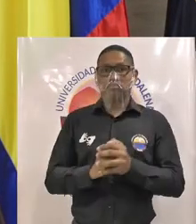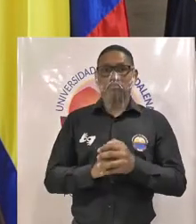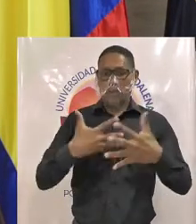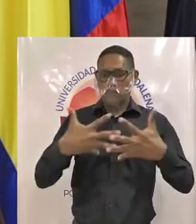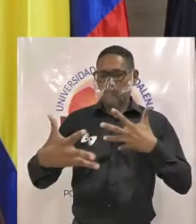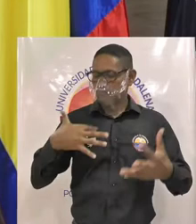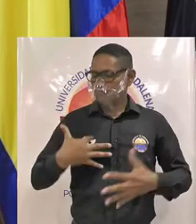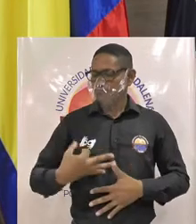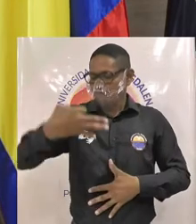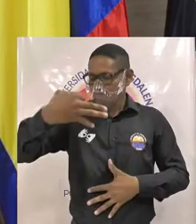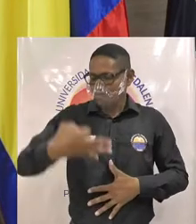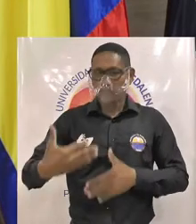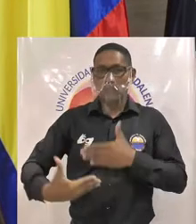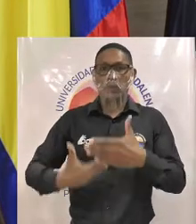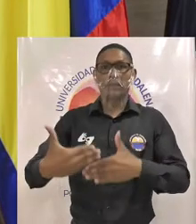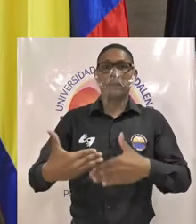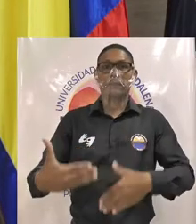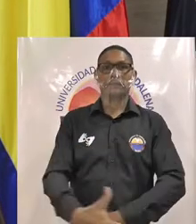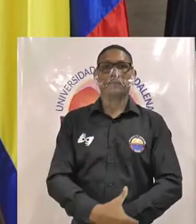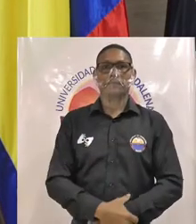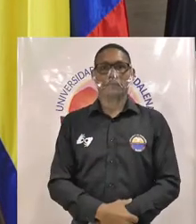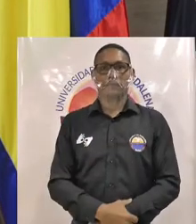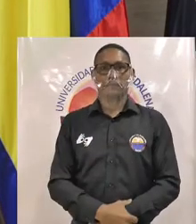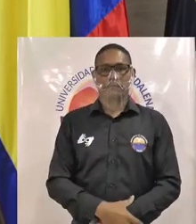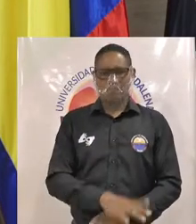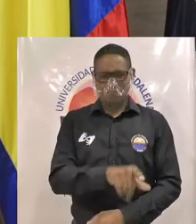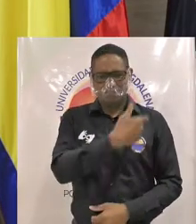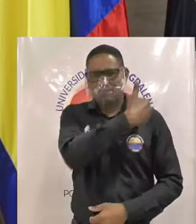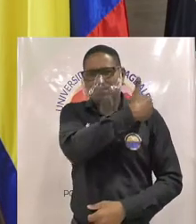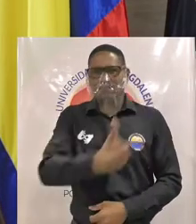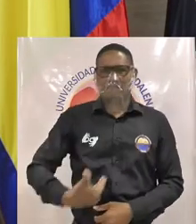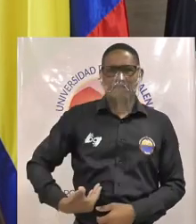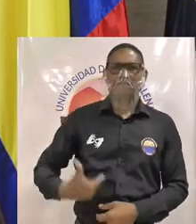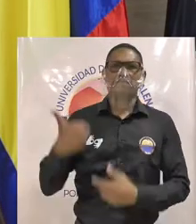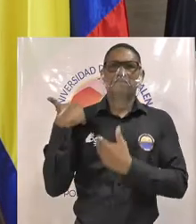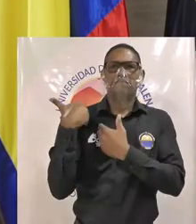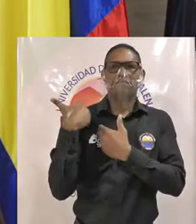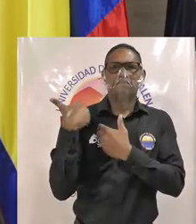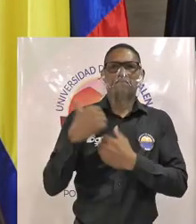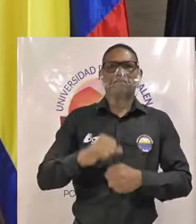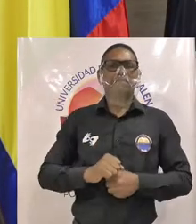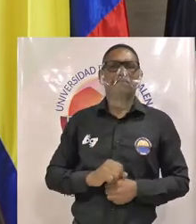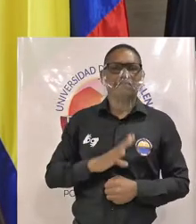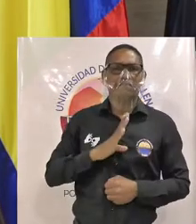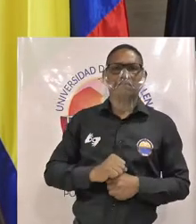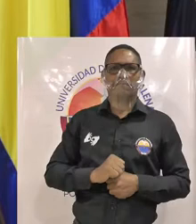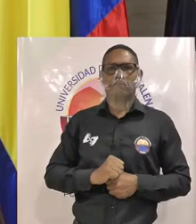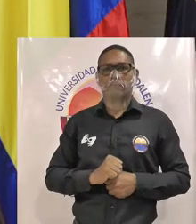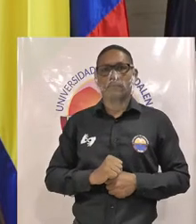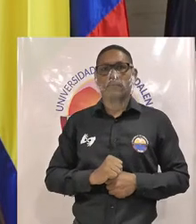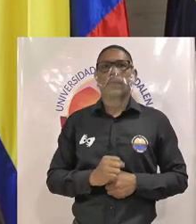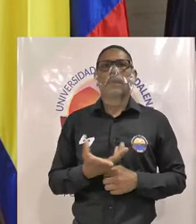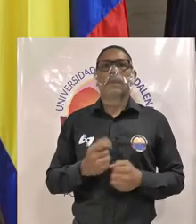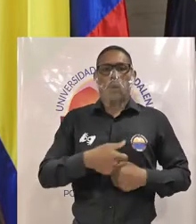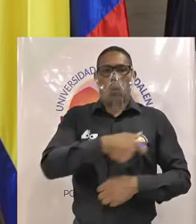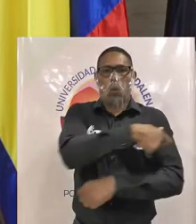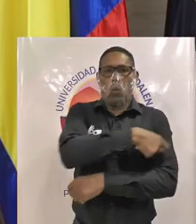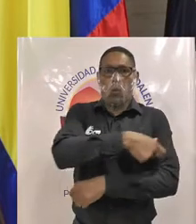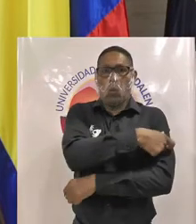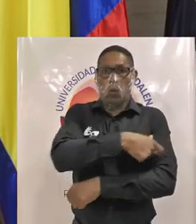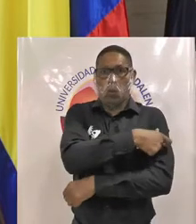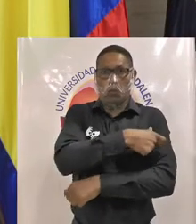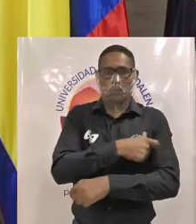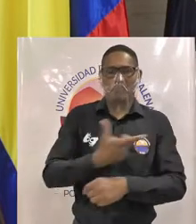transparencia que rigen este proceso. Preside este foro con estudiantes, docentes y graduados candidatos al Consejo Académico el Comité de Garantías